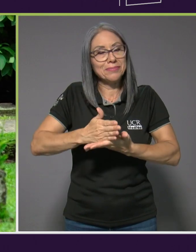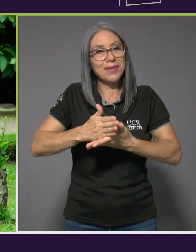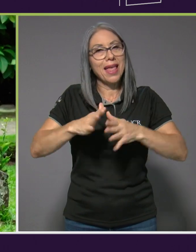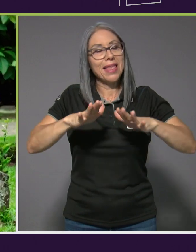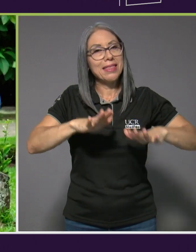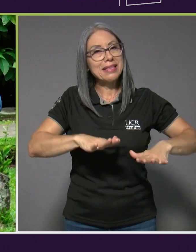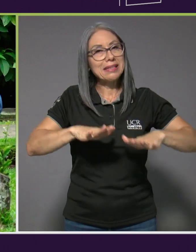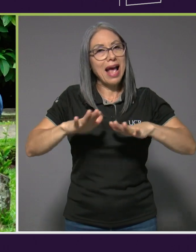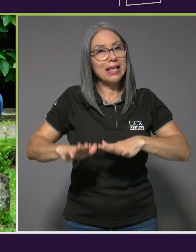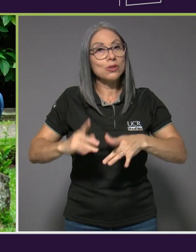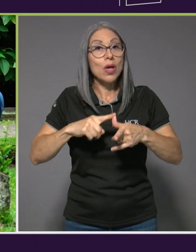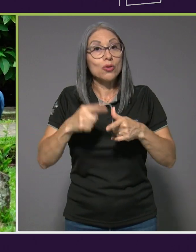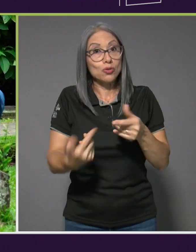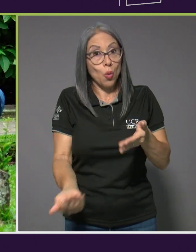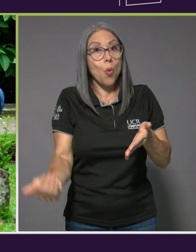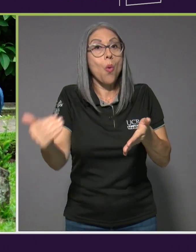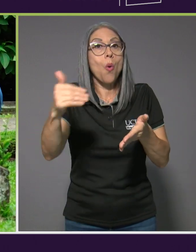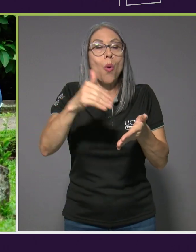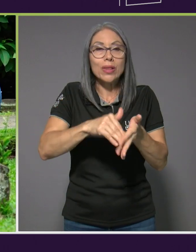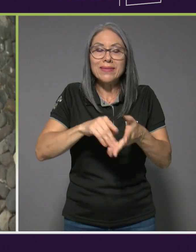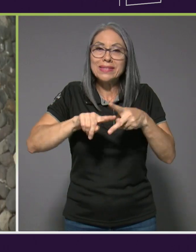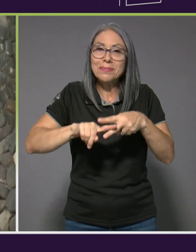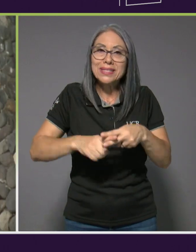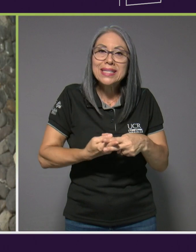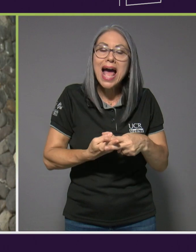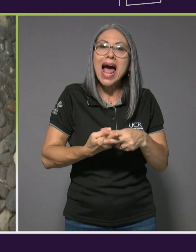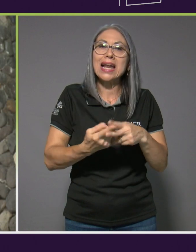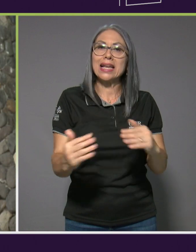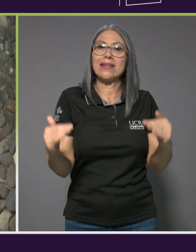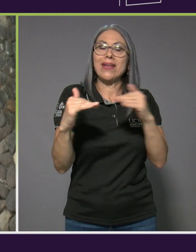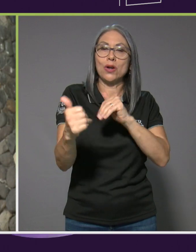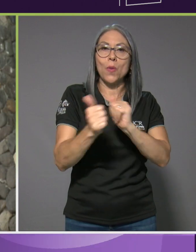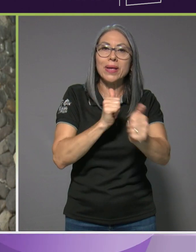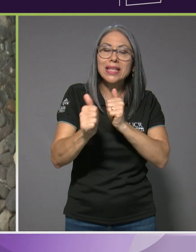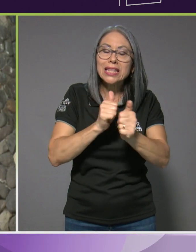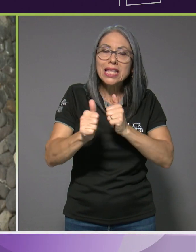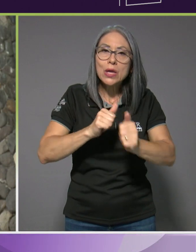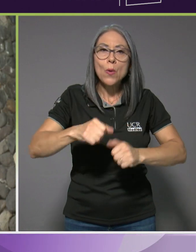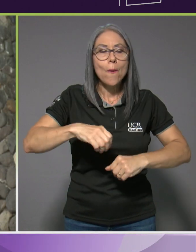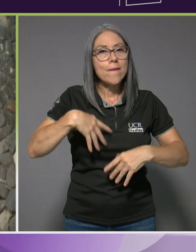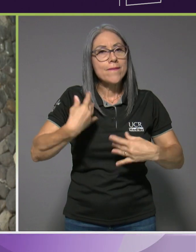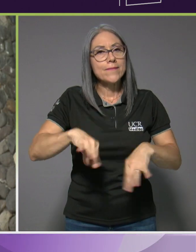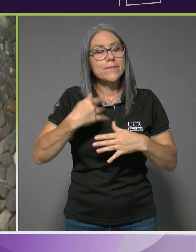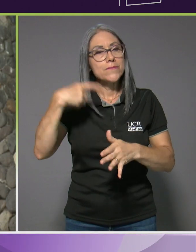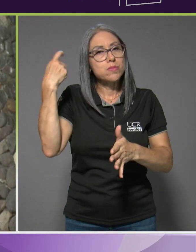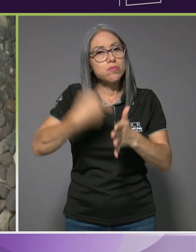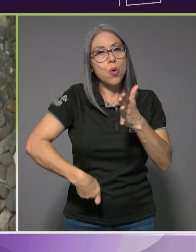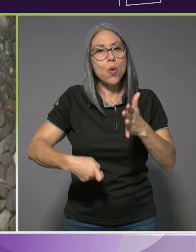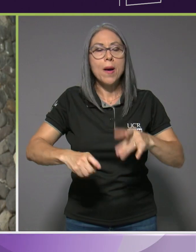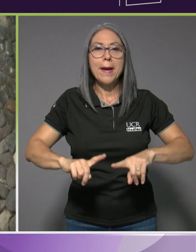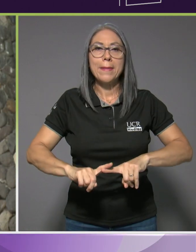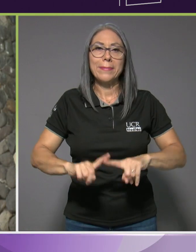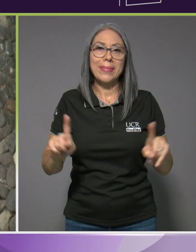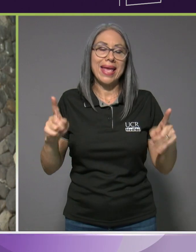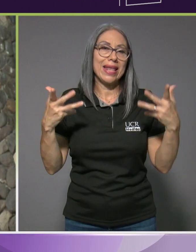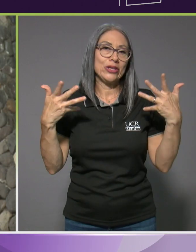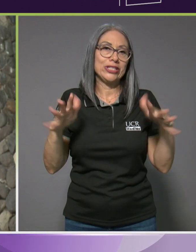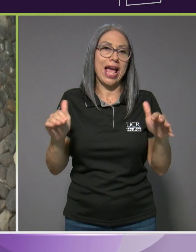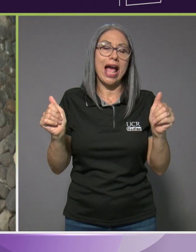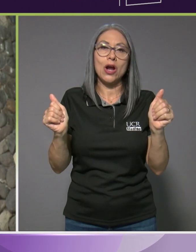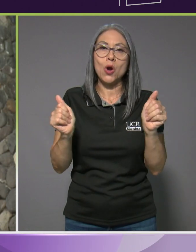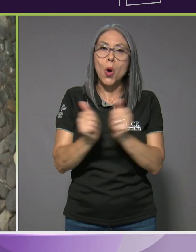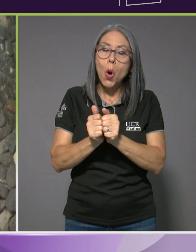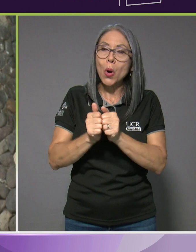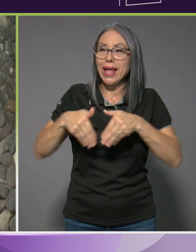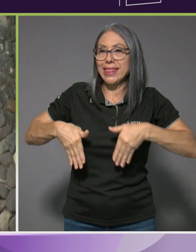de volver a retomar ese ritmo competitivo está duro y, pero bueno, ya con la compañía de mi